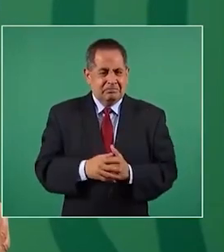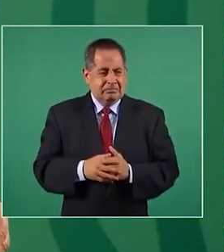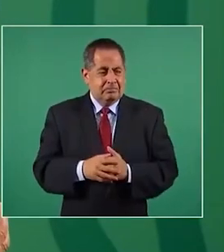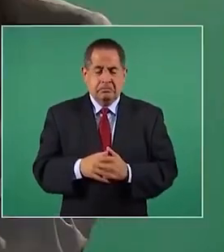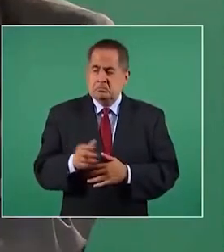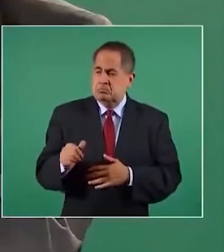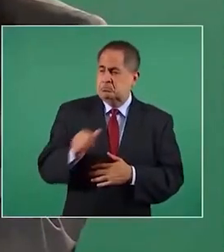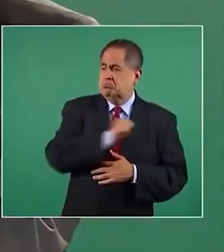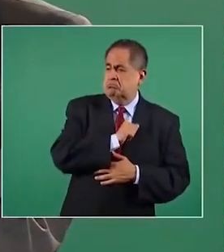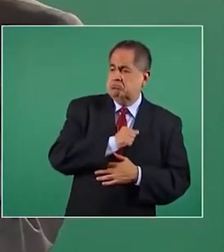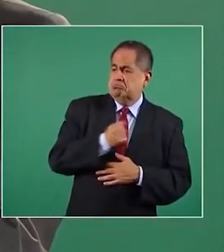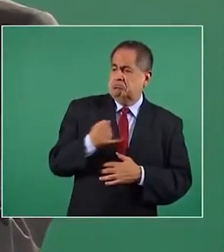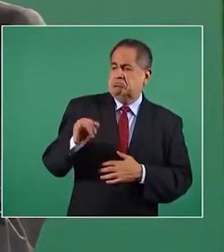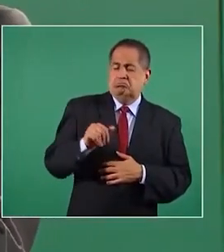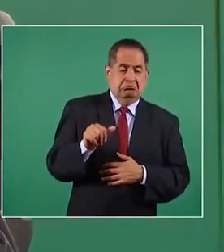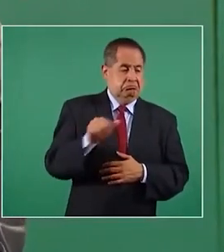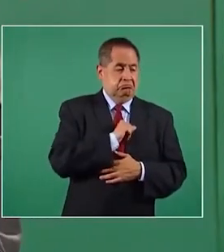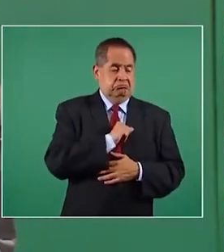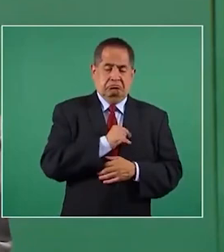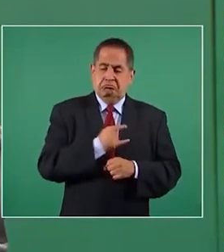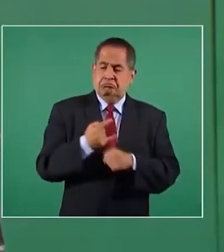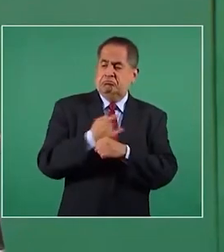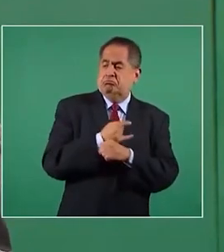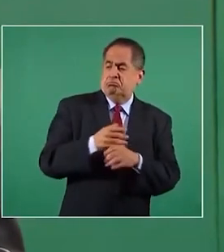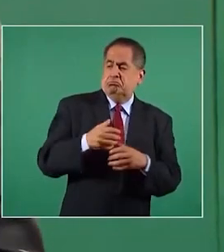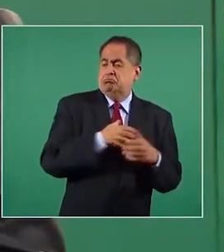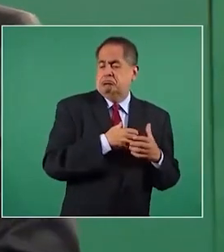individualistas, egoístas,